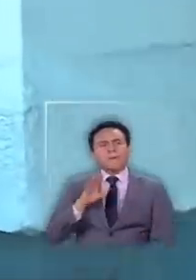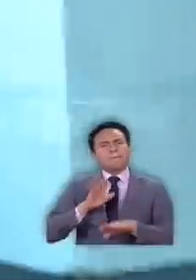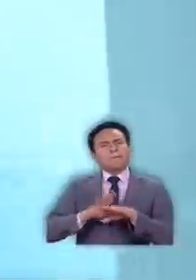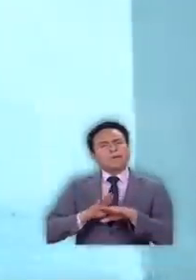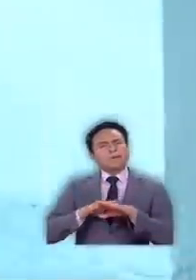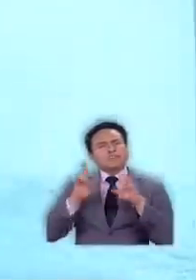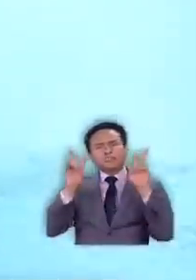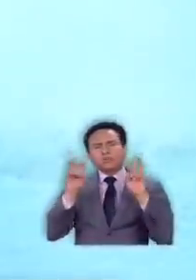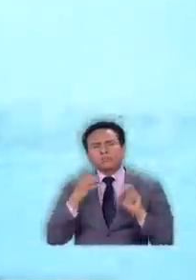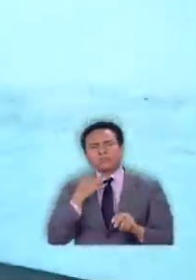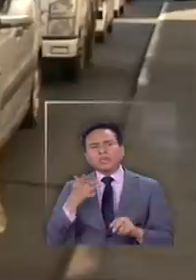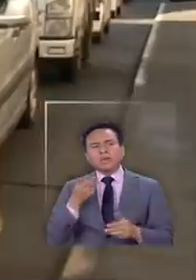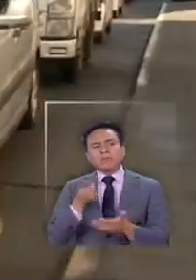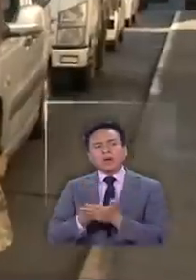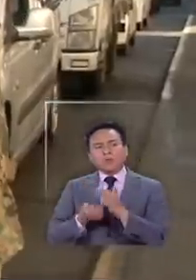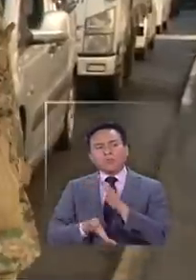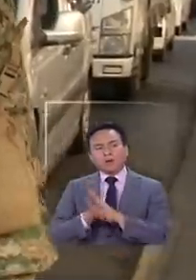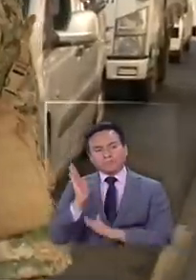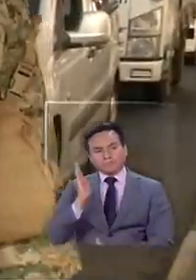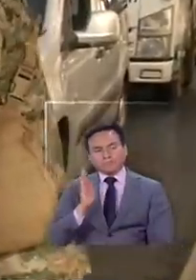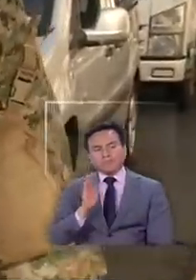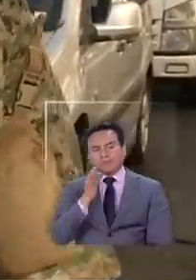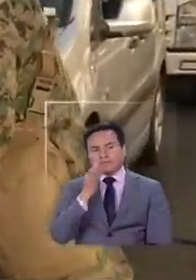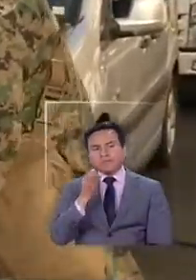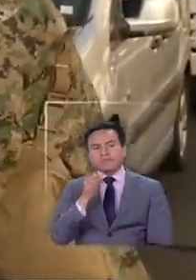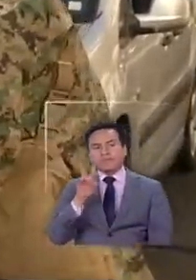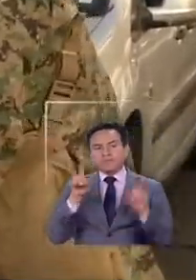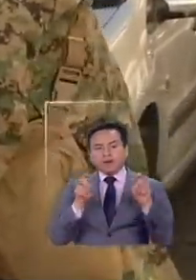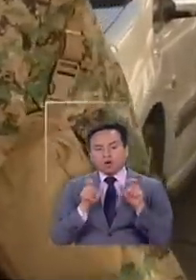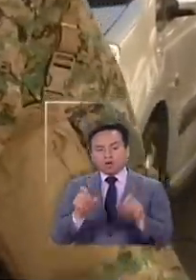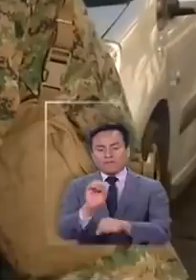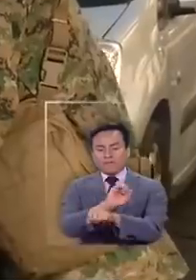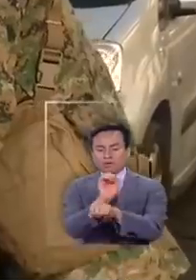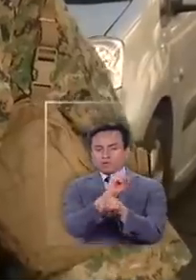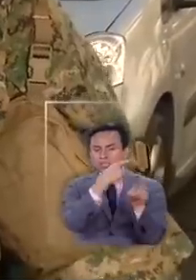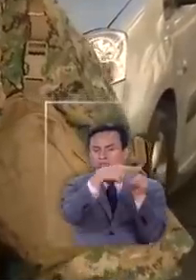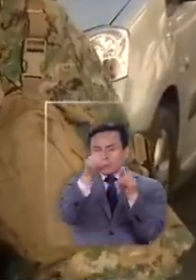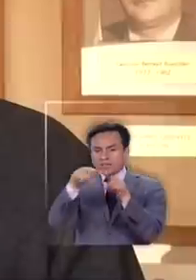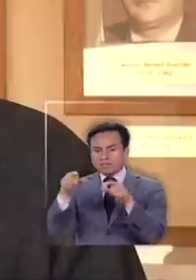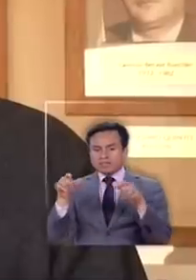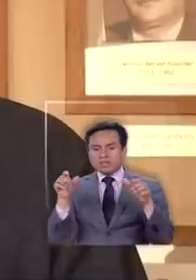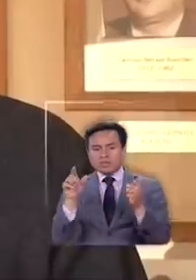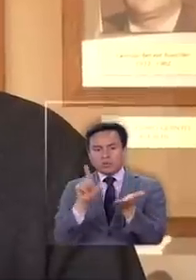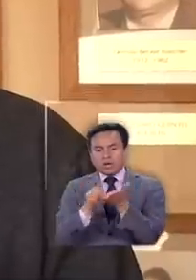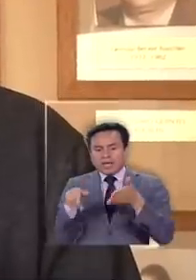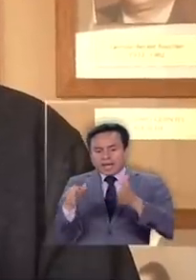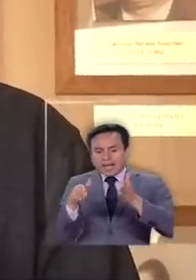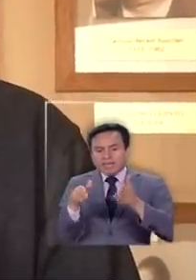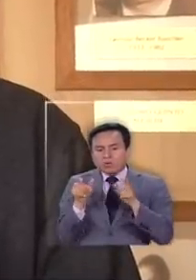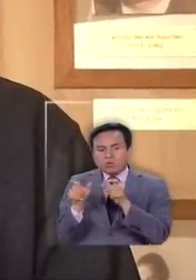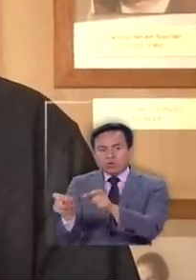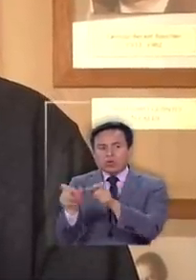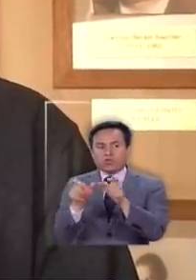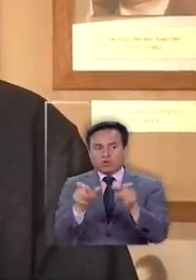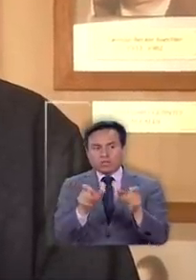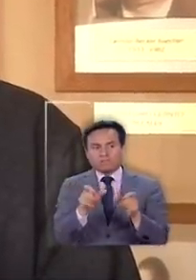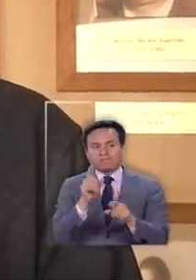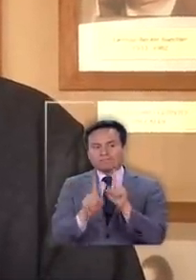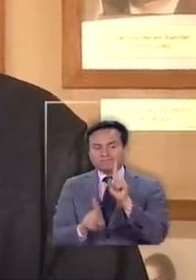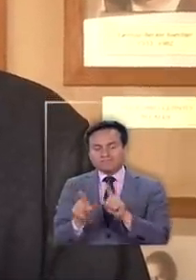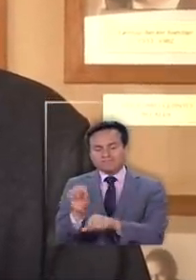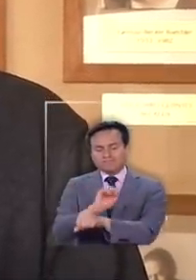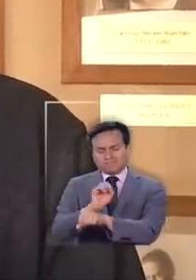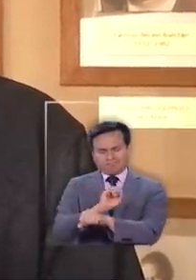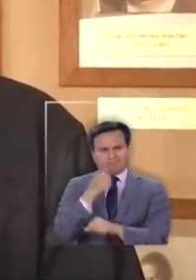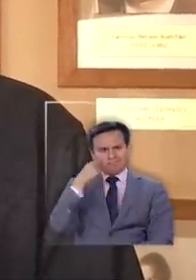permisos? para ir a comprar se controlan los vehículos en las distintas calles y hay vehículos